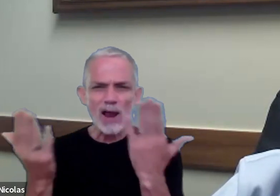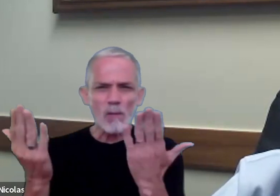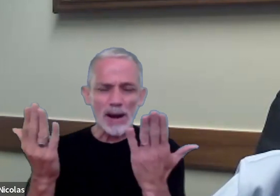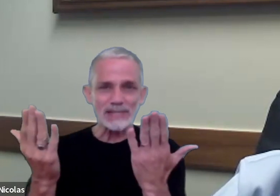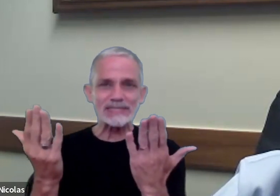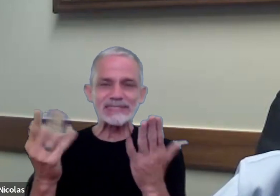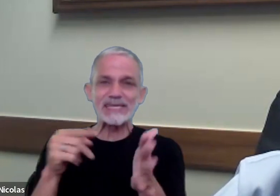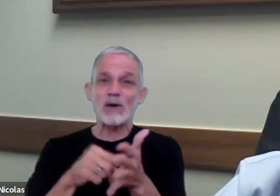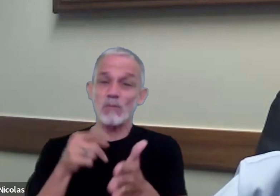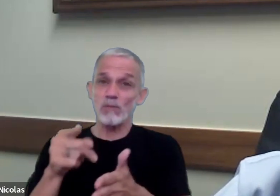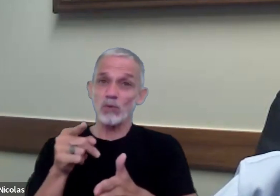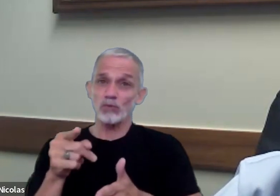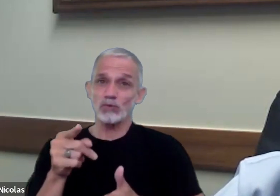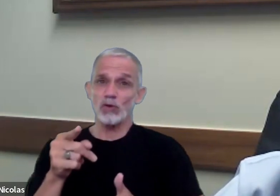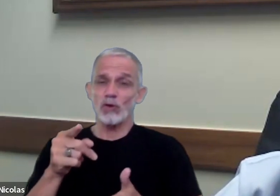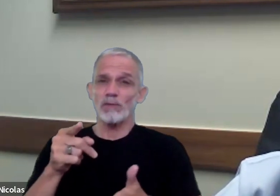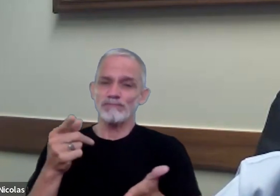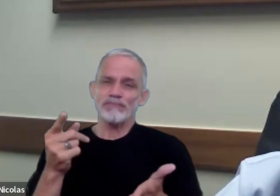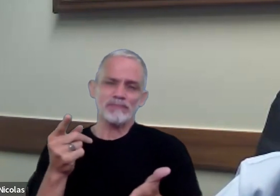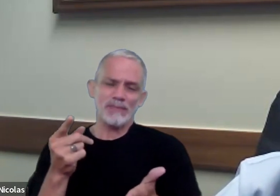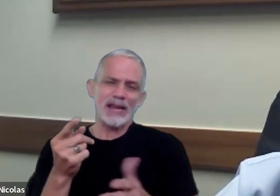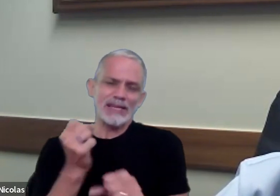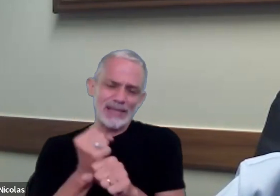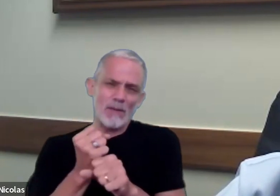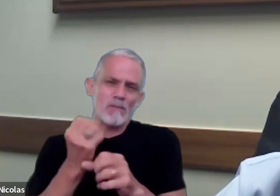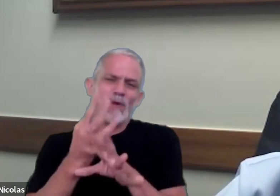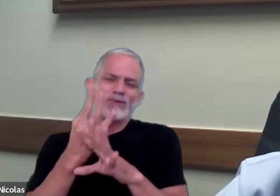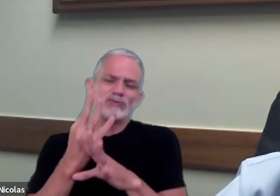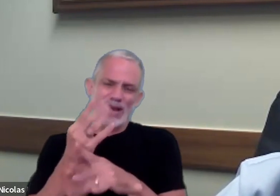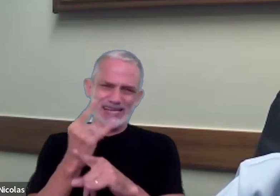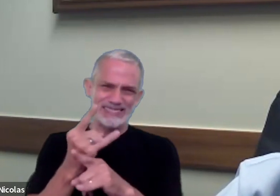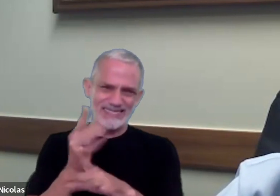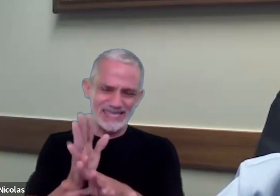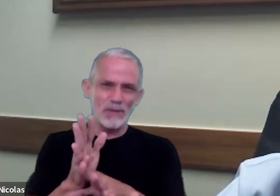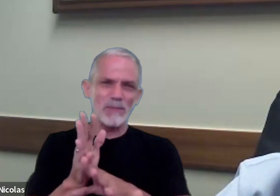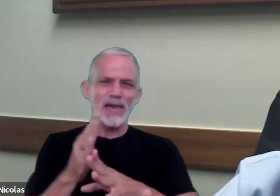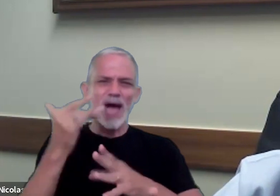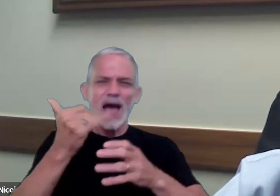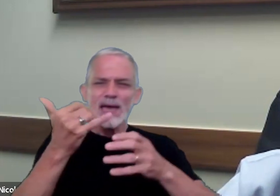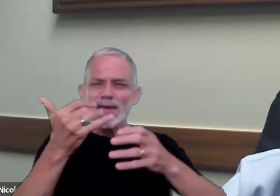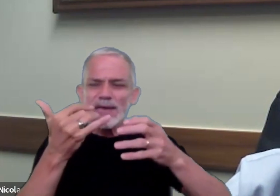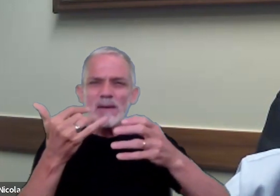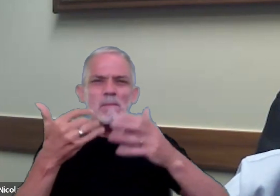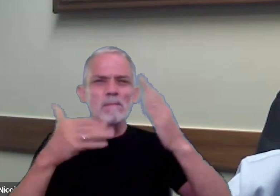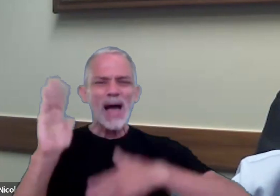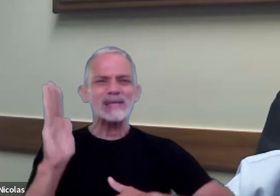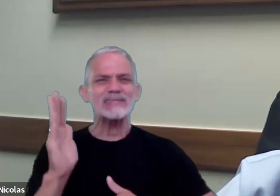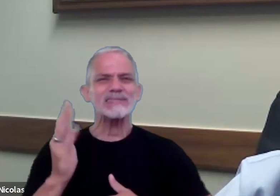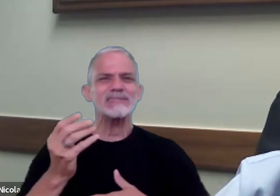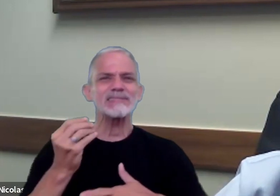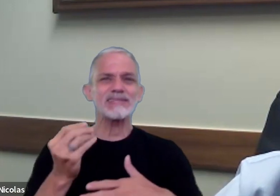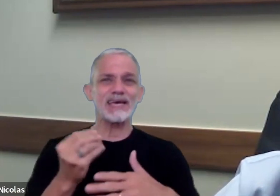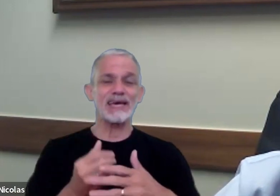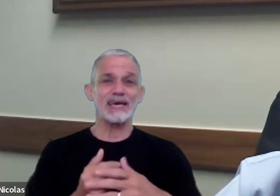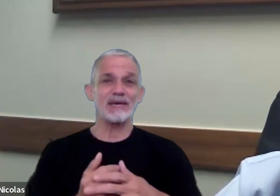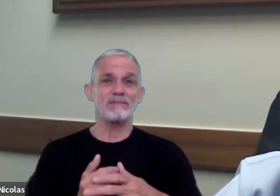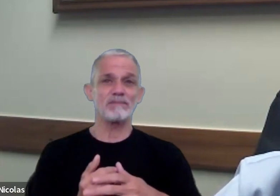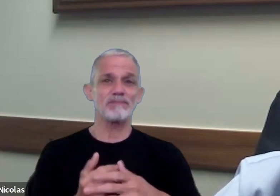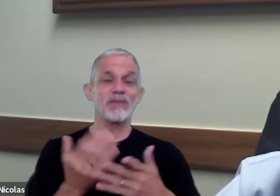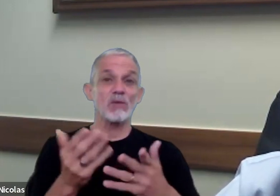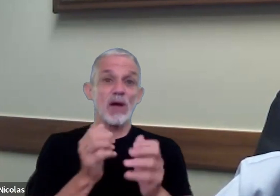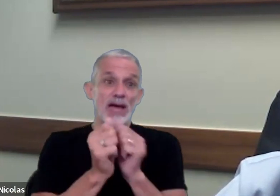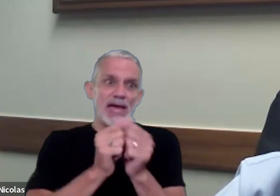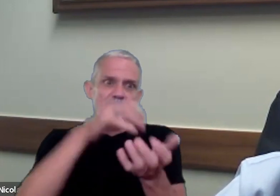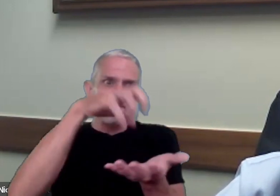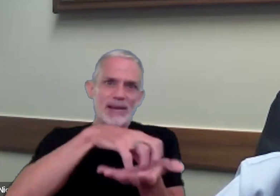la práctica profesional por lo general lo que se encuentra es que una empresa